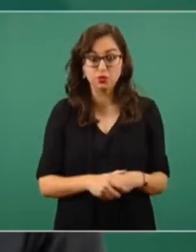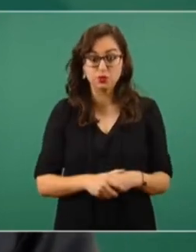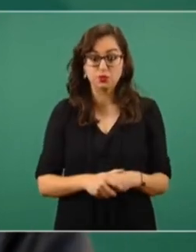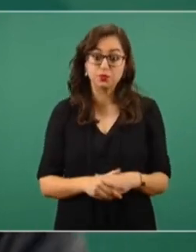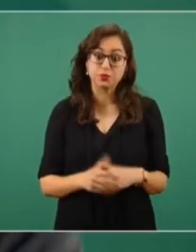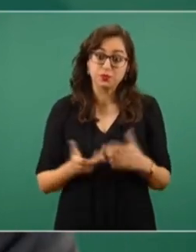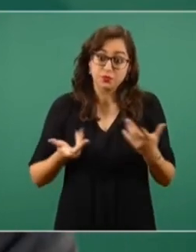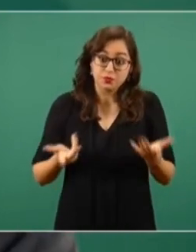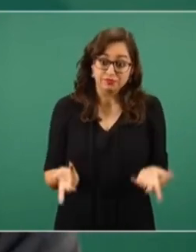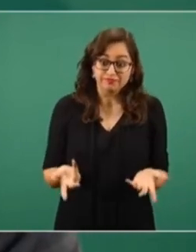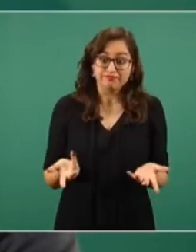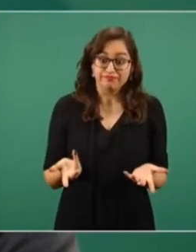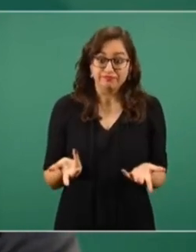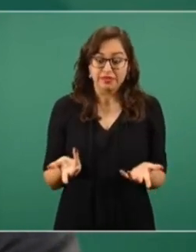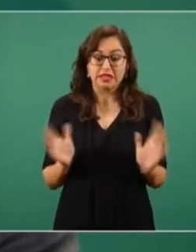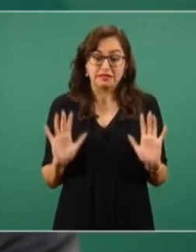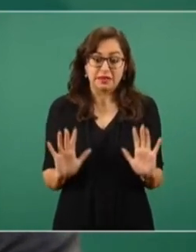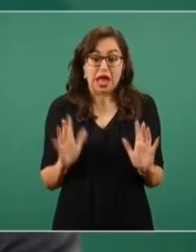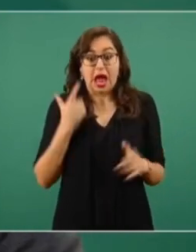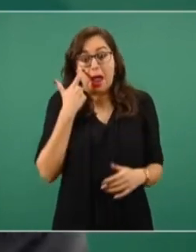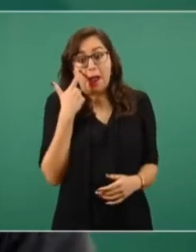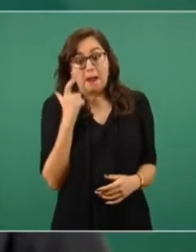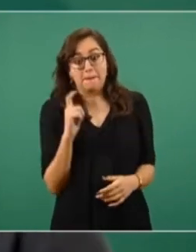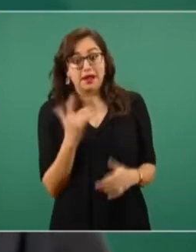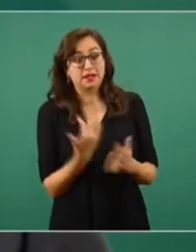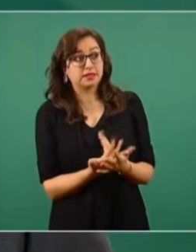por eso hay que estar pendientes.